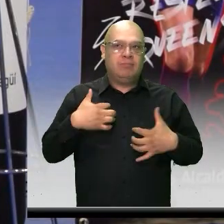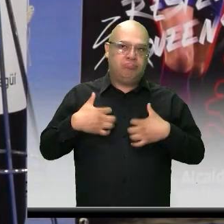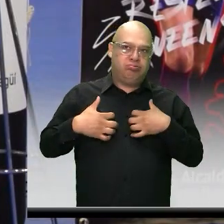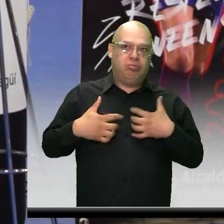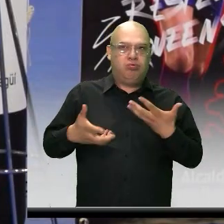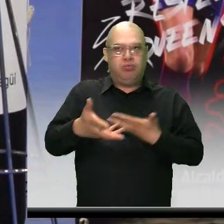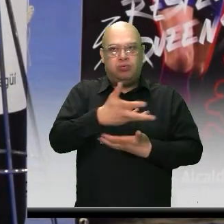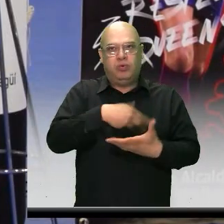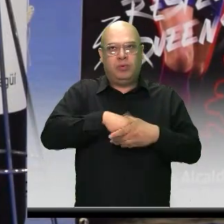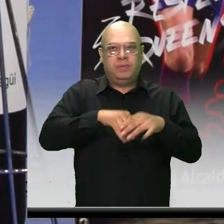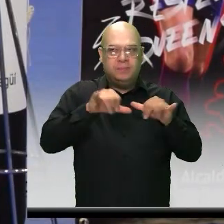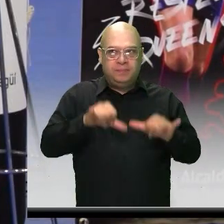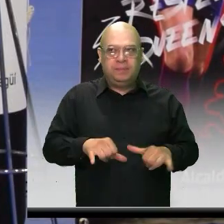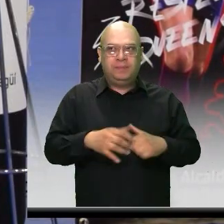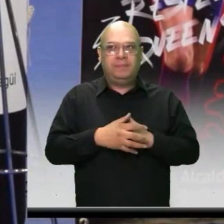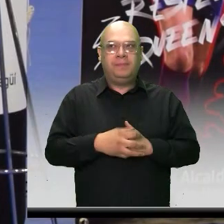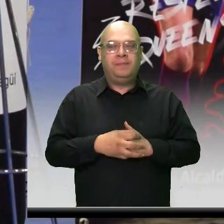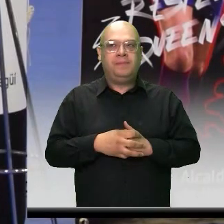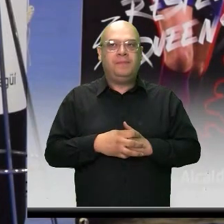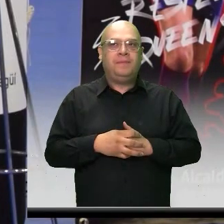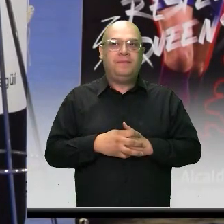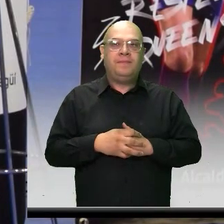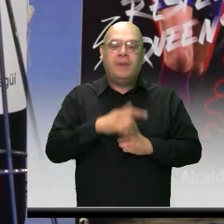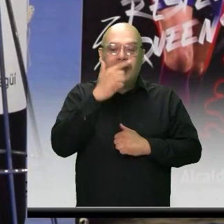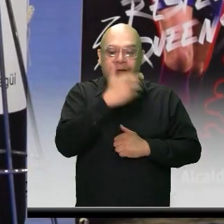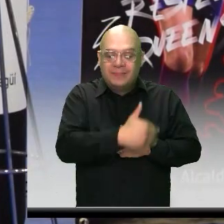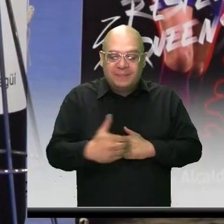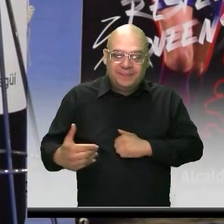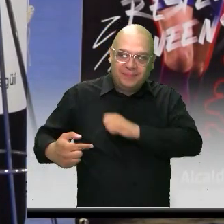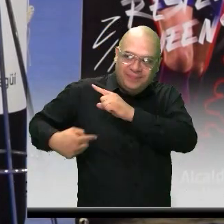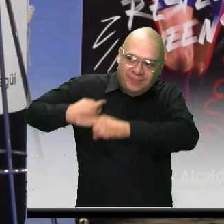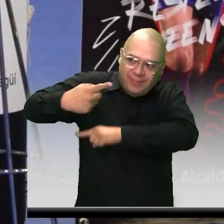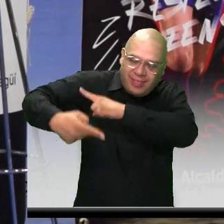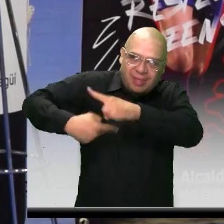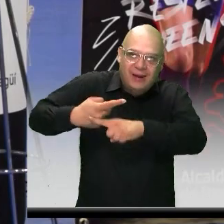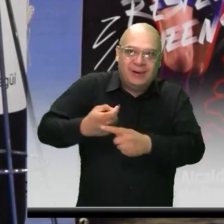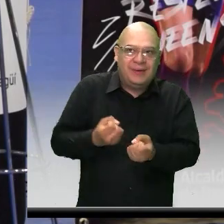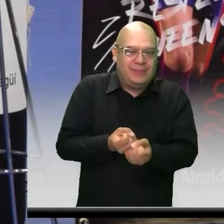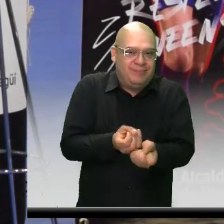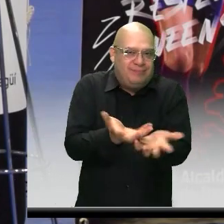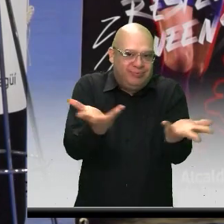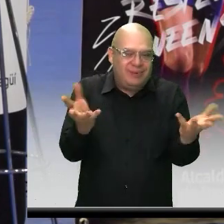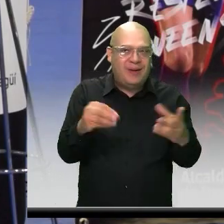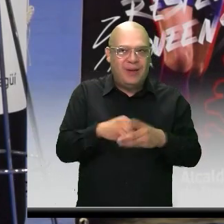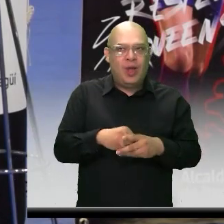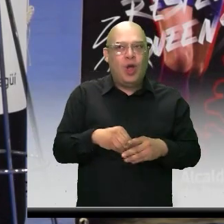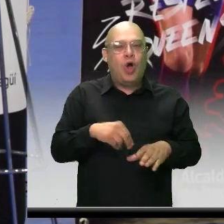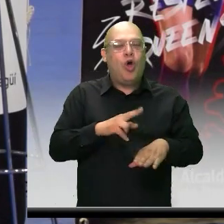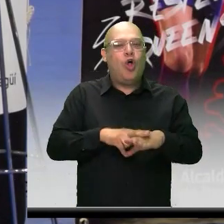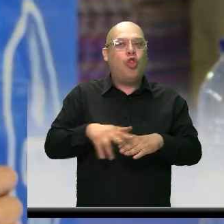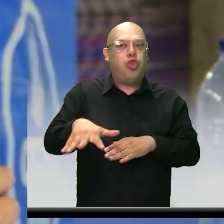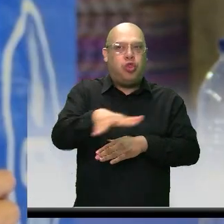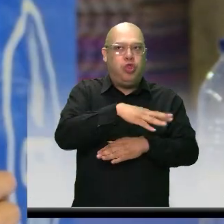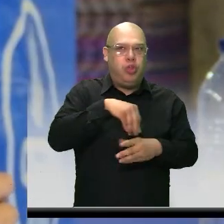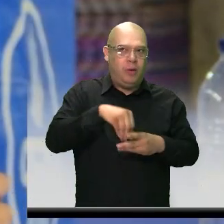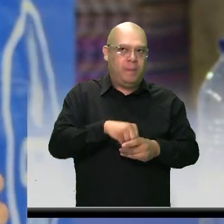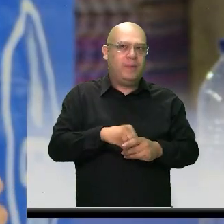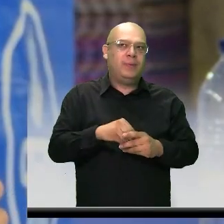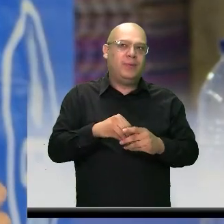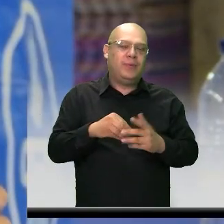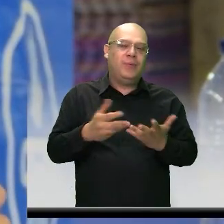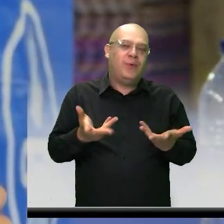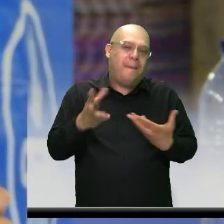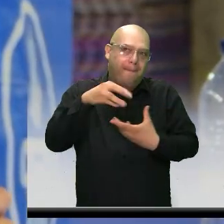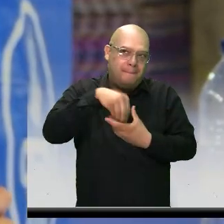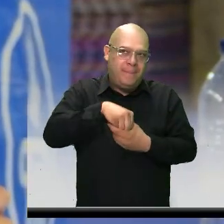dejar que la siguiente generación, pues aún para ellos sea mucho más normal y es mucho más normalizado el que las mujeres